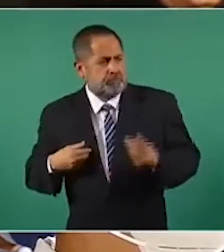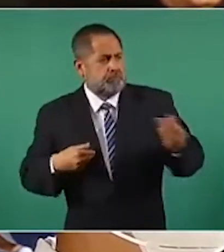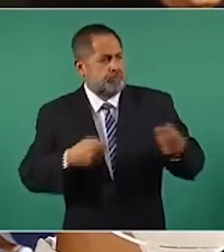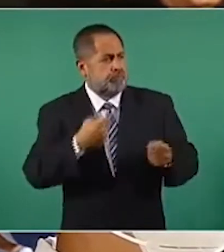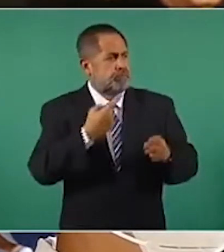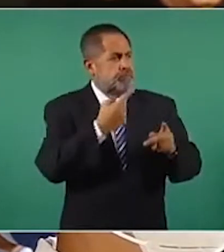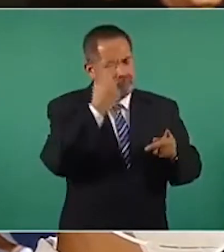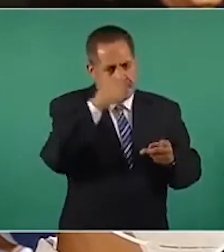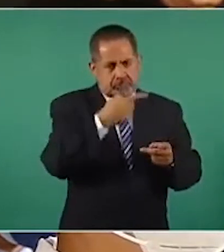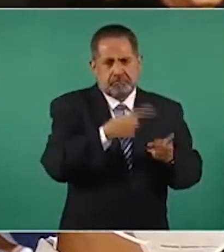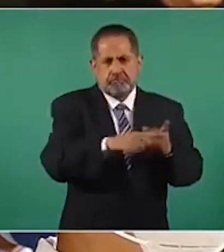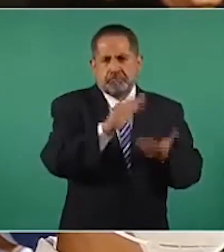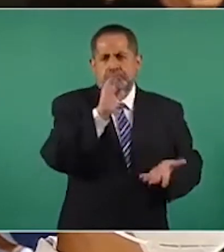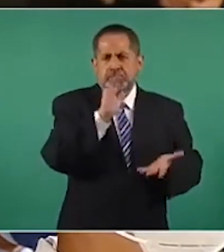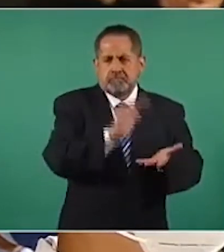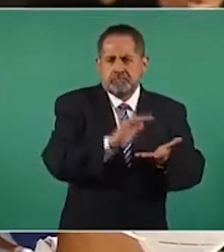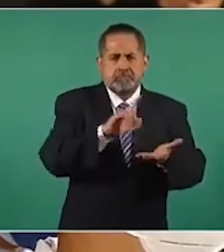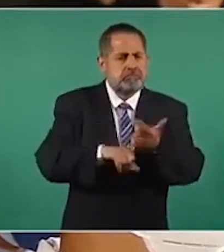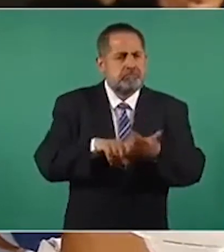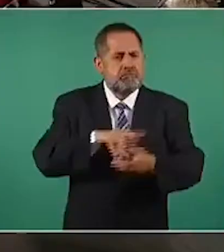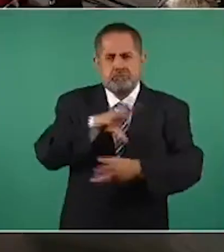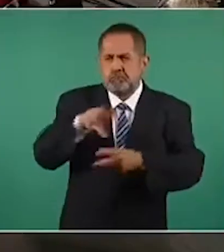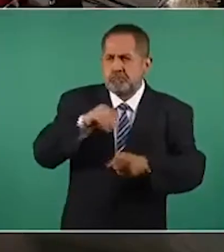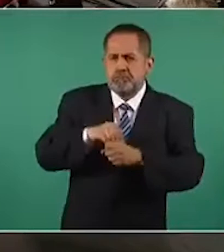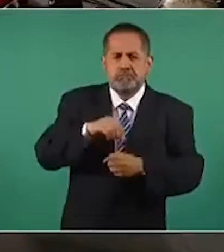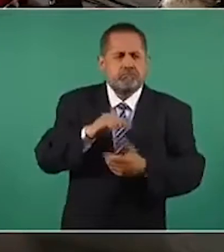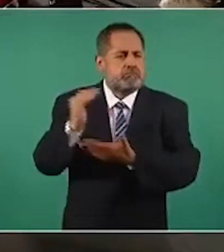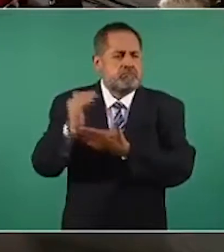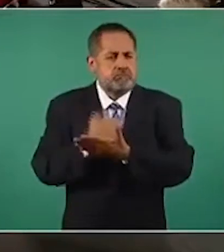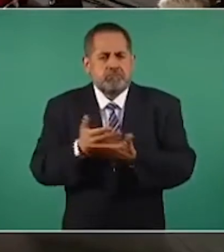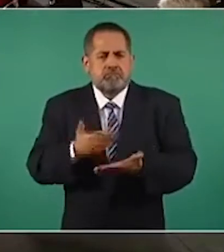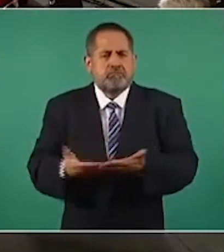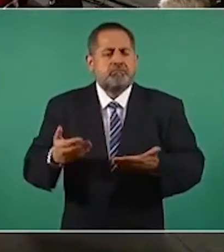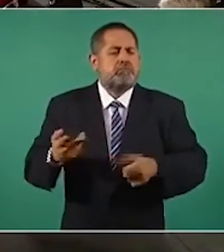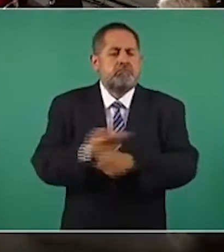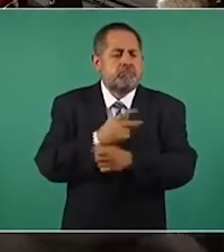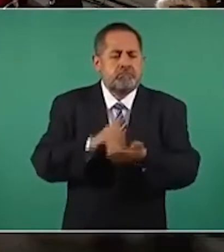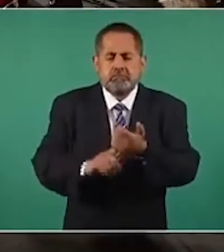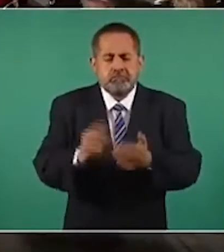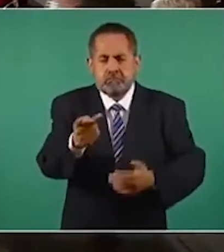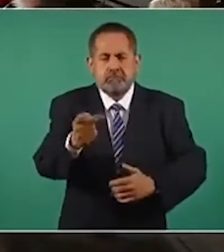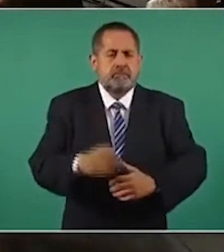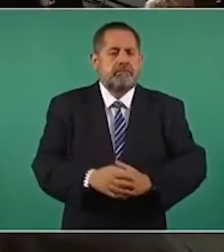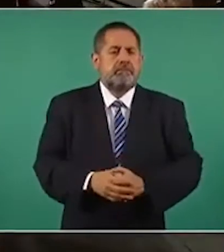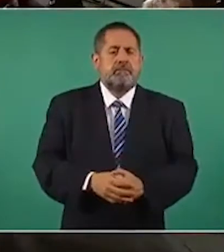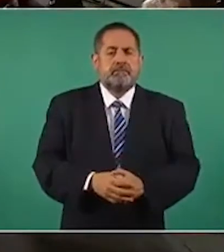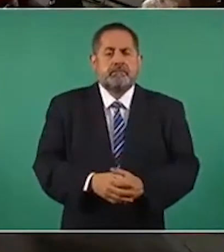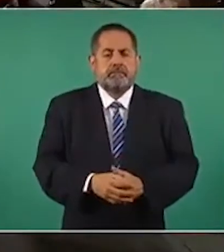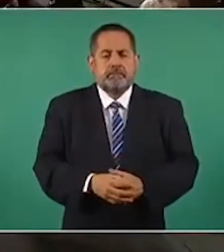comprar deuda interna. ¿Cuál es la situación al respecto? Bueno,